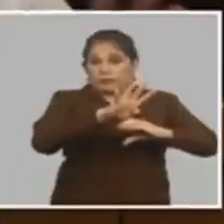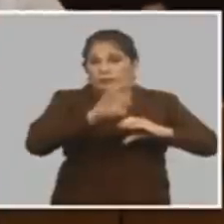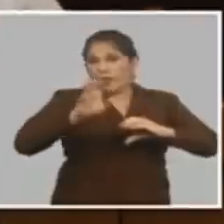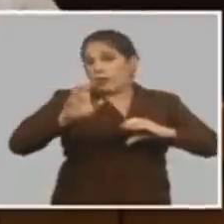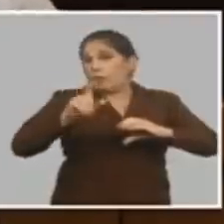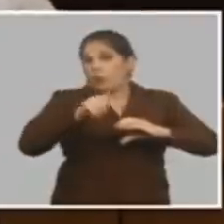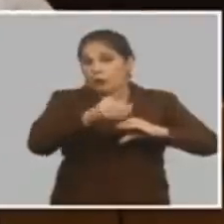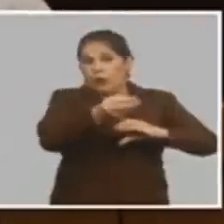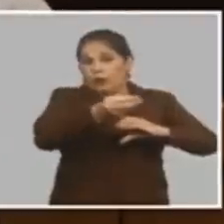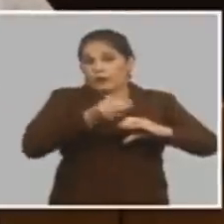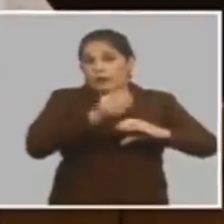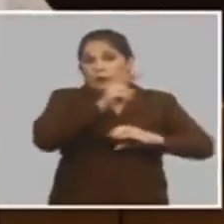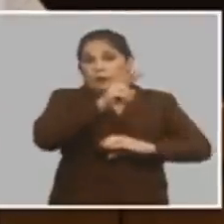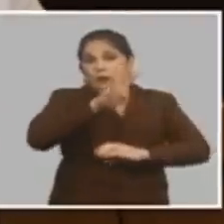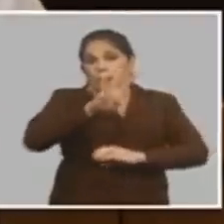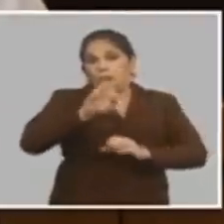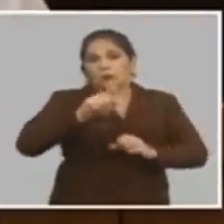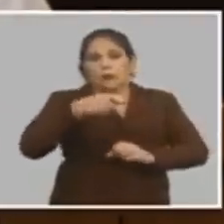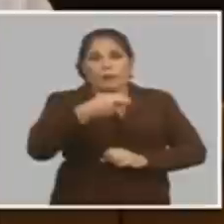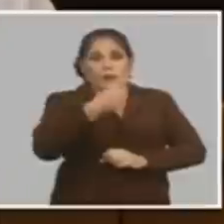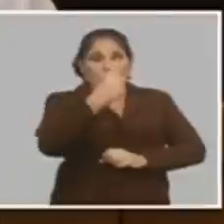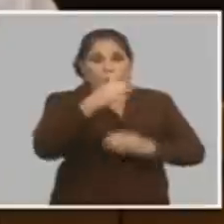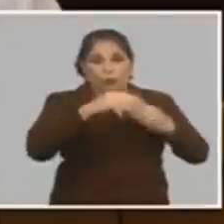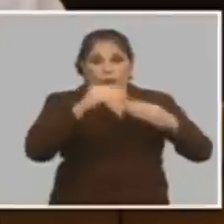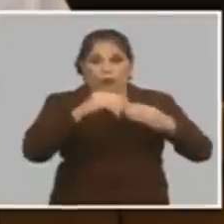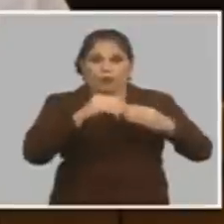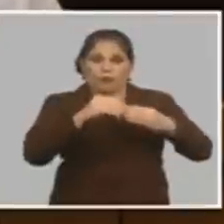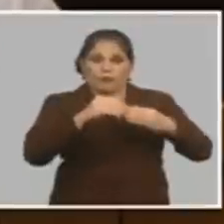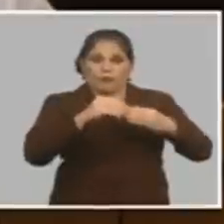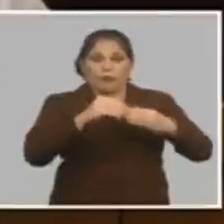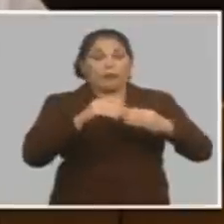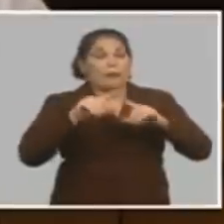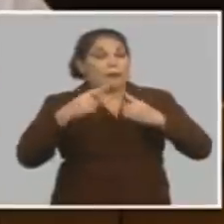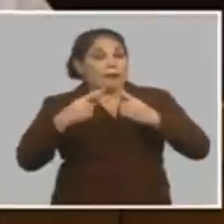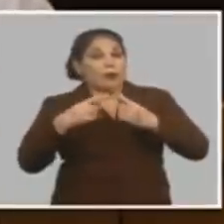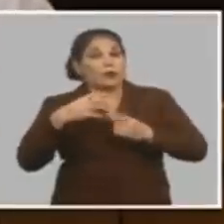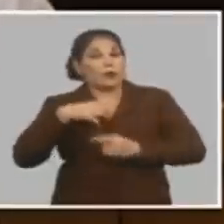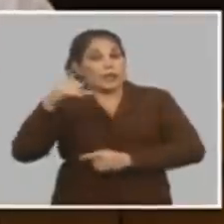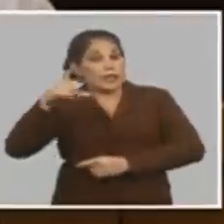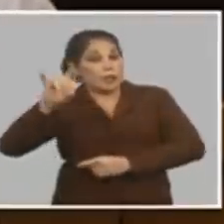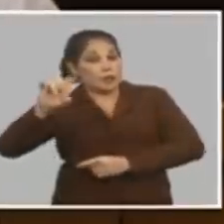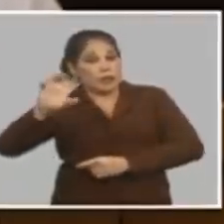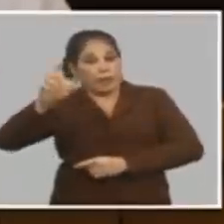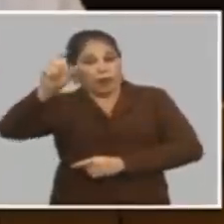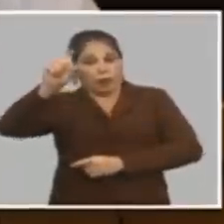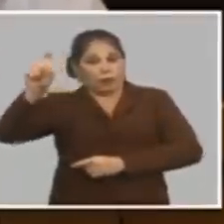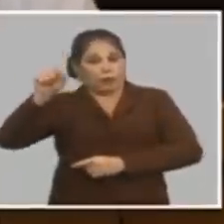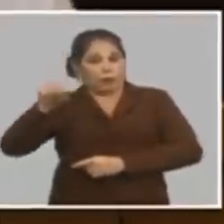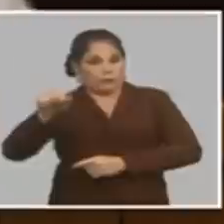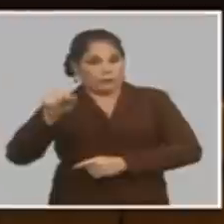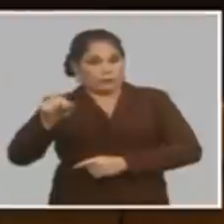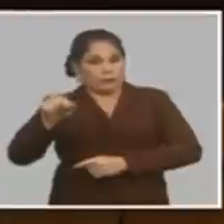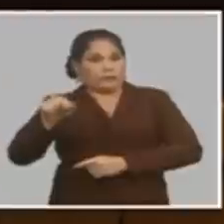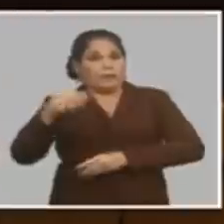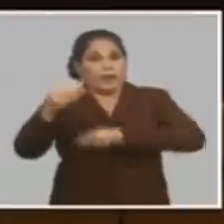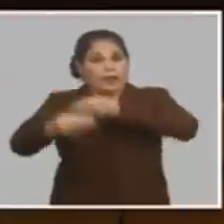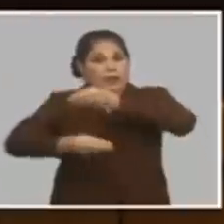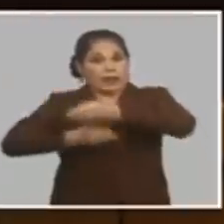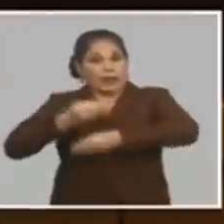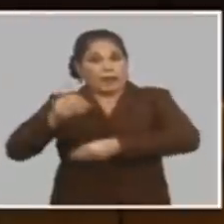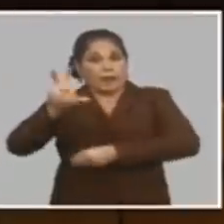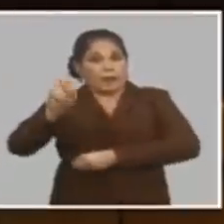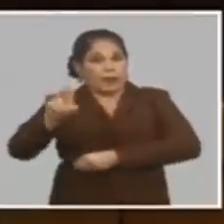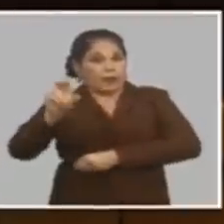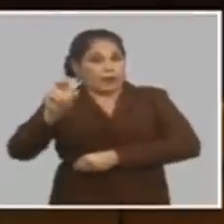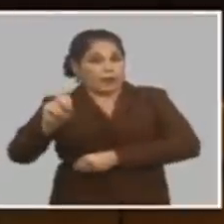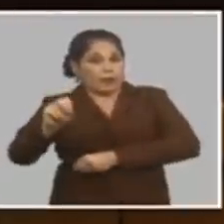o usted recibió 24 pesos por un se usé si usted tiene se usé en el banco y el tipo de cambio va a ser